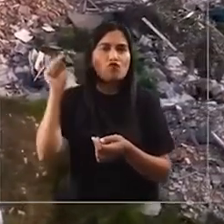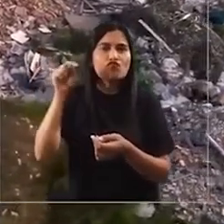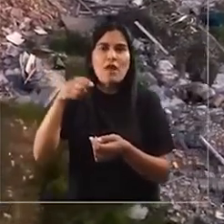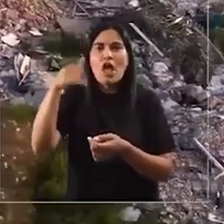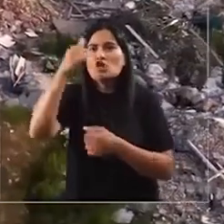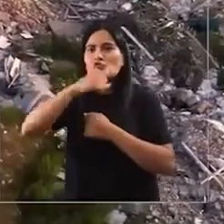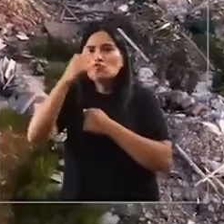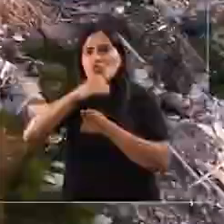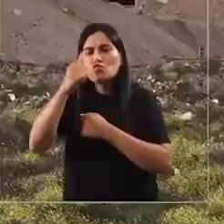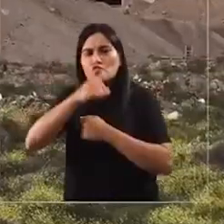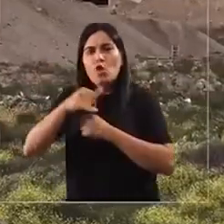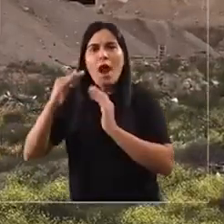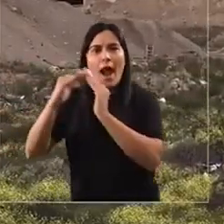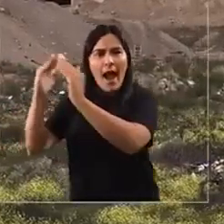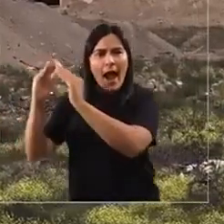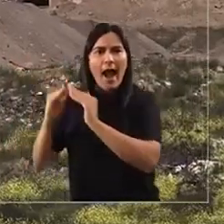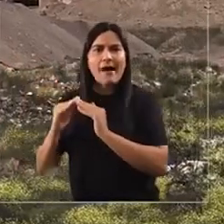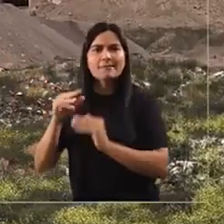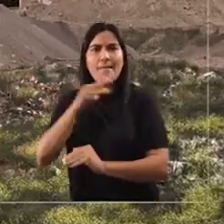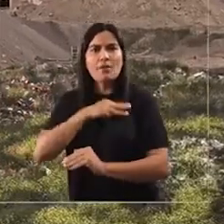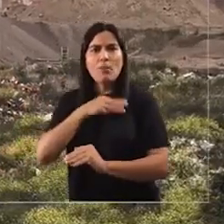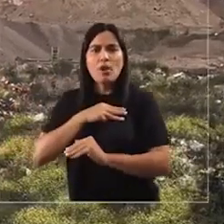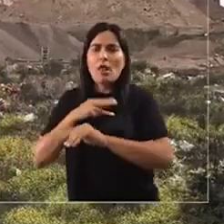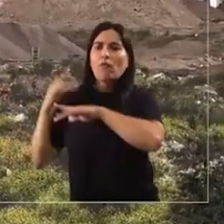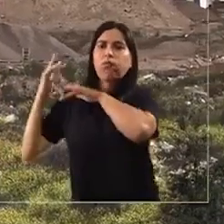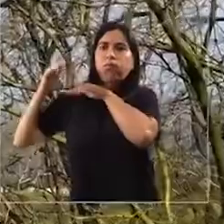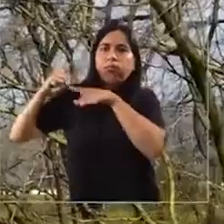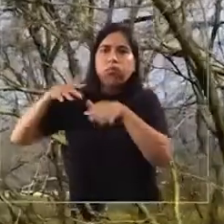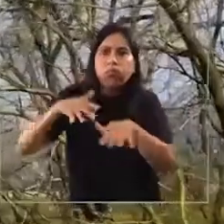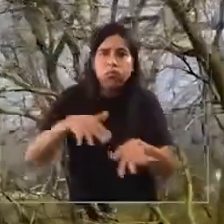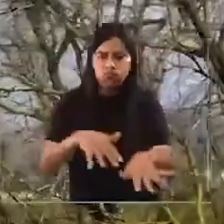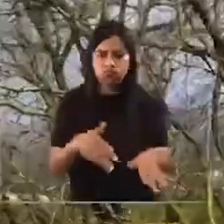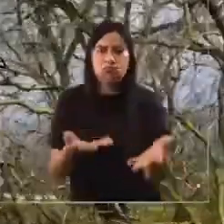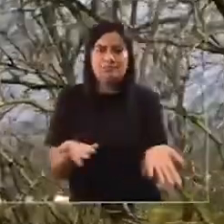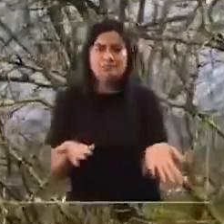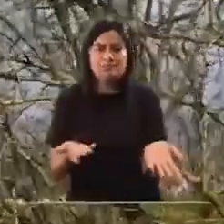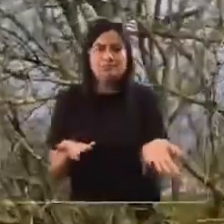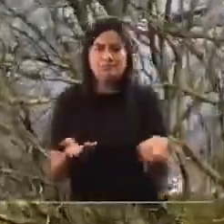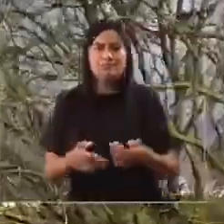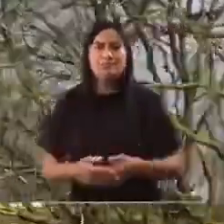tiempo llegó los residuos domiciliarios de todas las comunas de la región metropolitana.